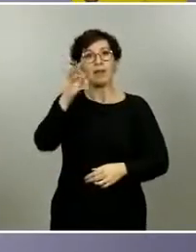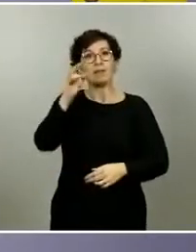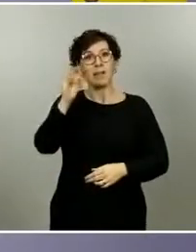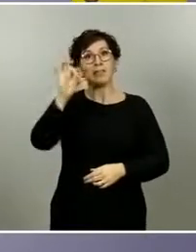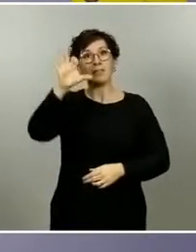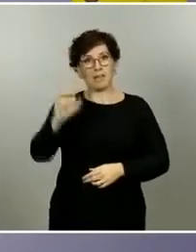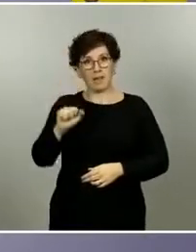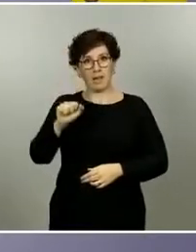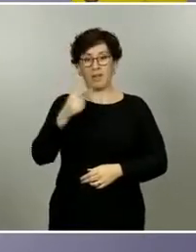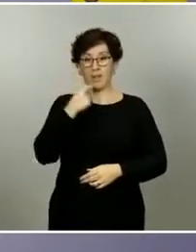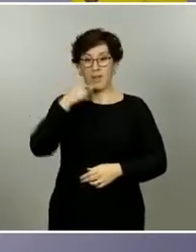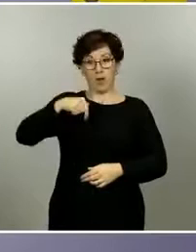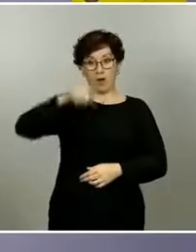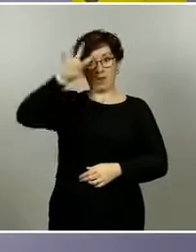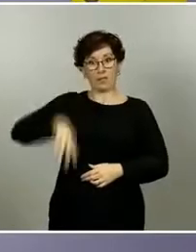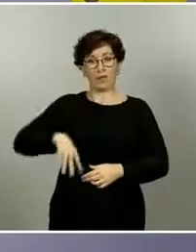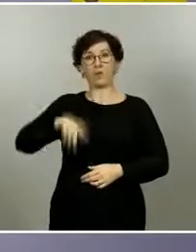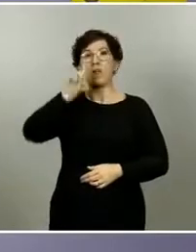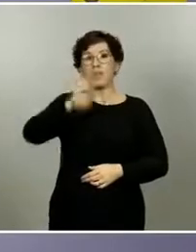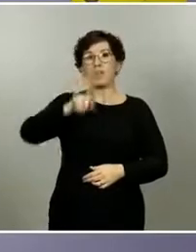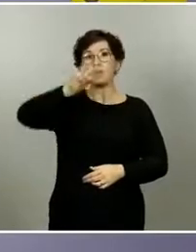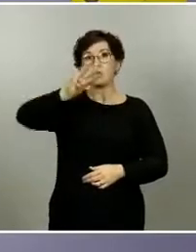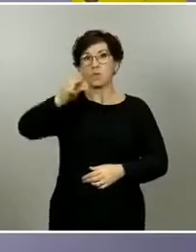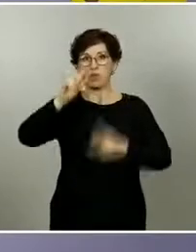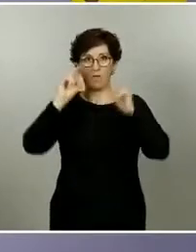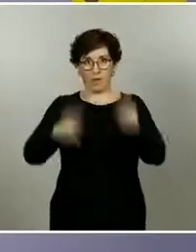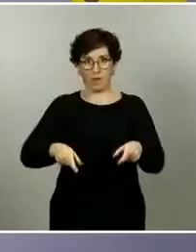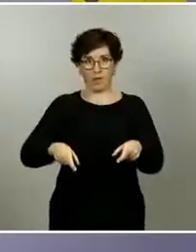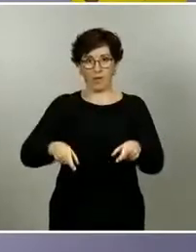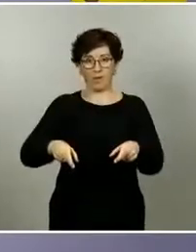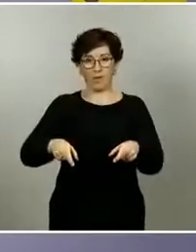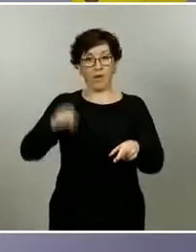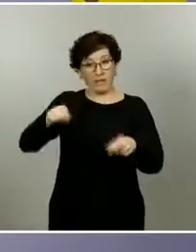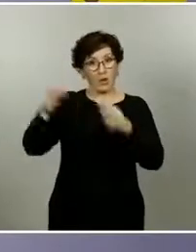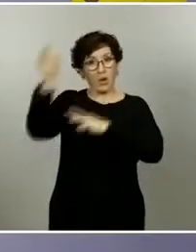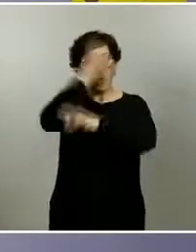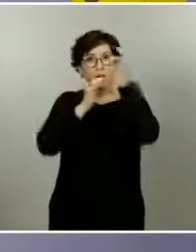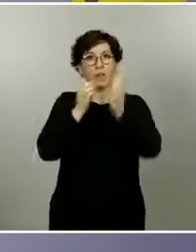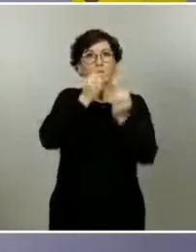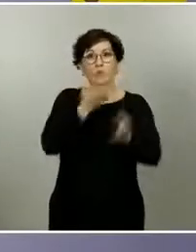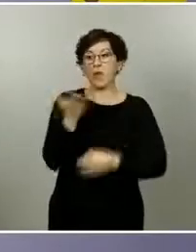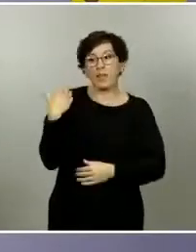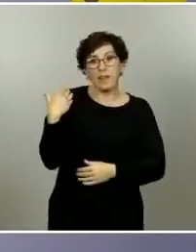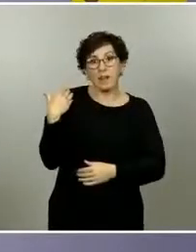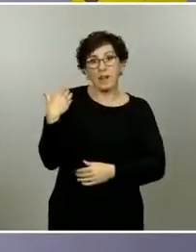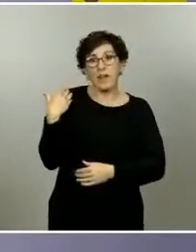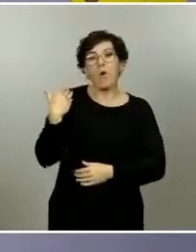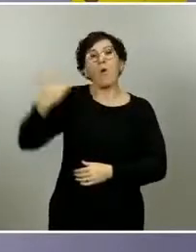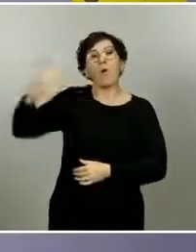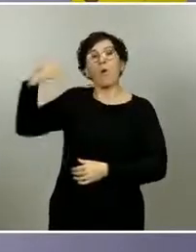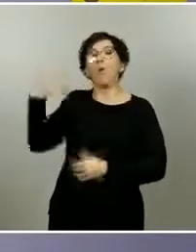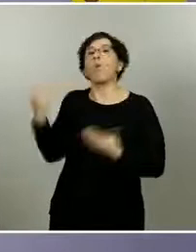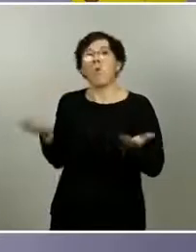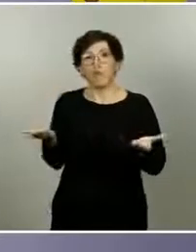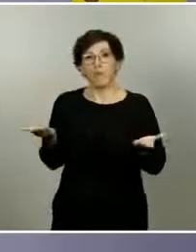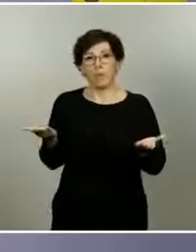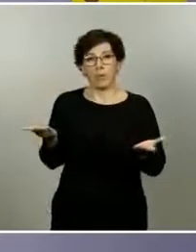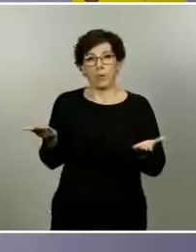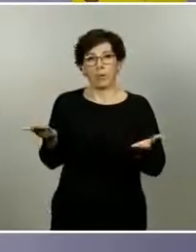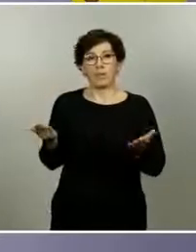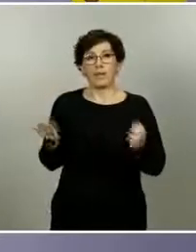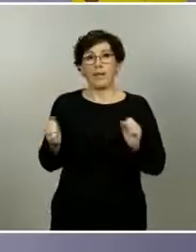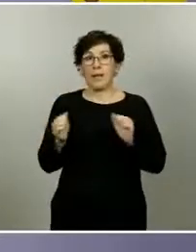pregunta, Cataluña reporta hoy 131 fallecidos. ¿Son datos notificados ayer o corresponden a días anteriores?